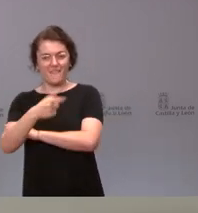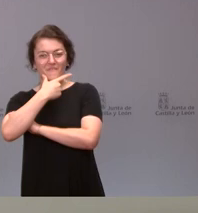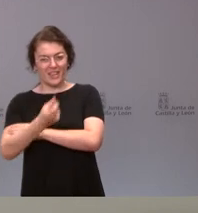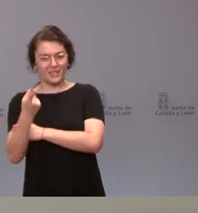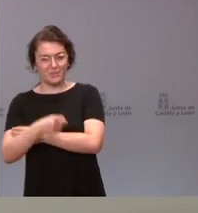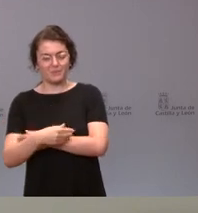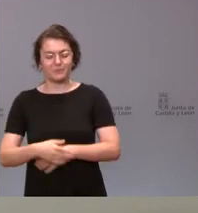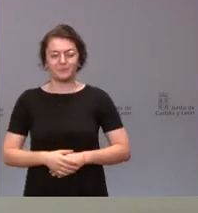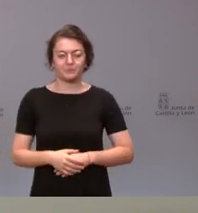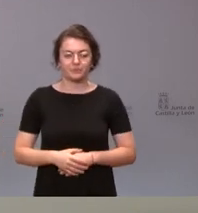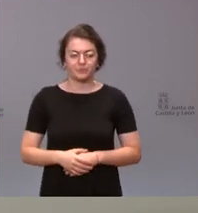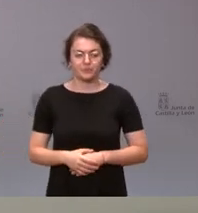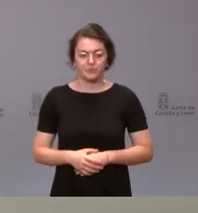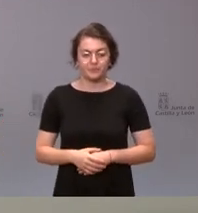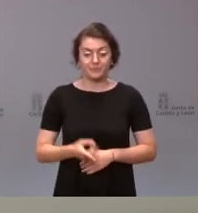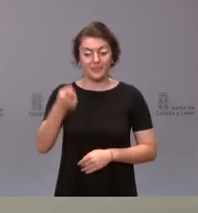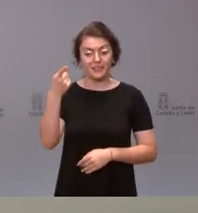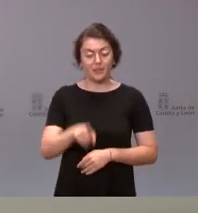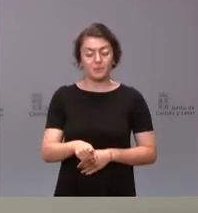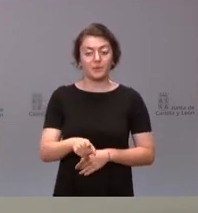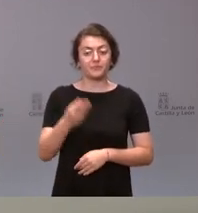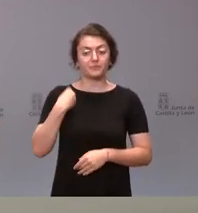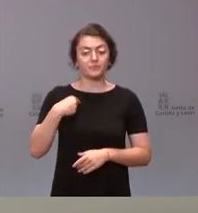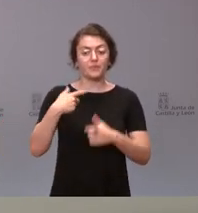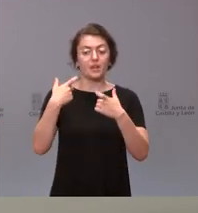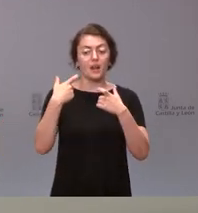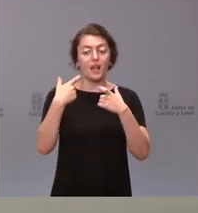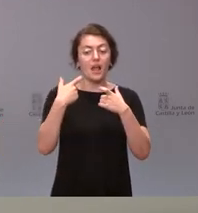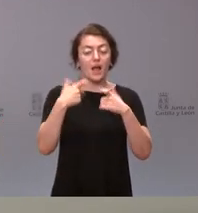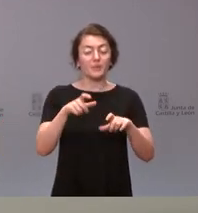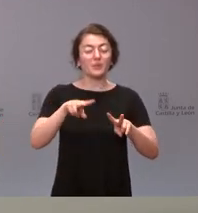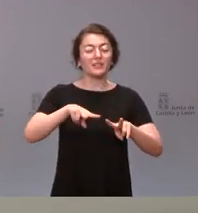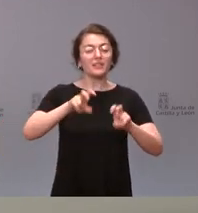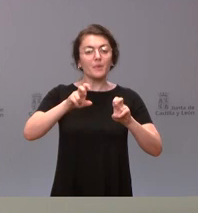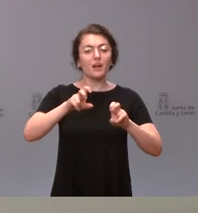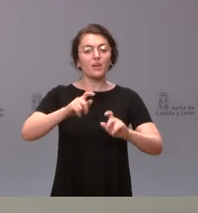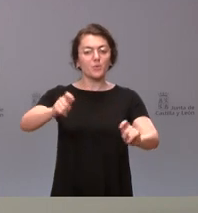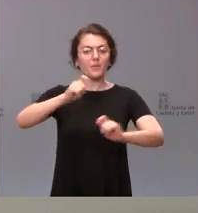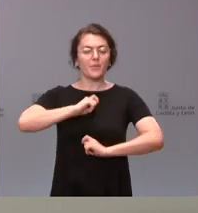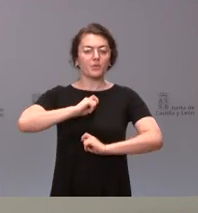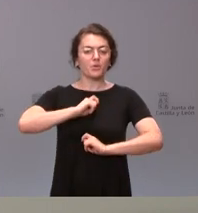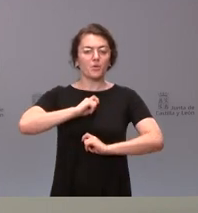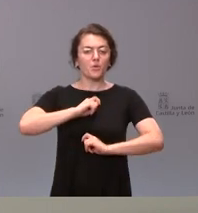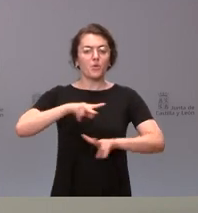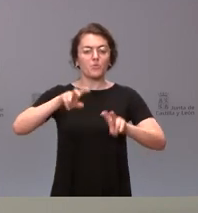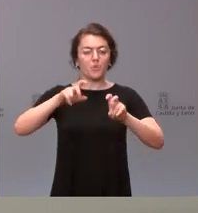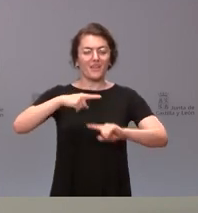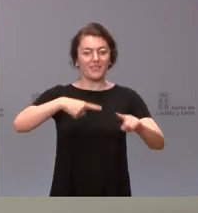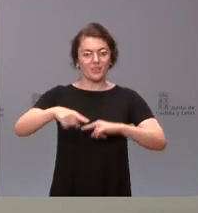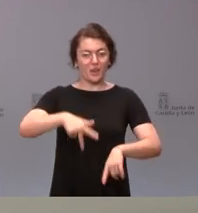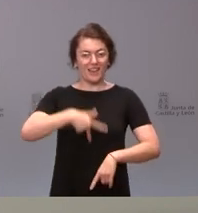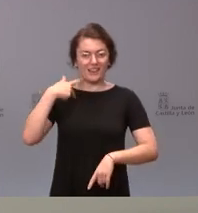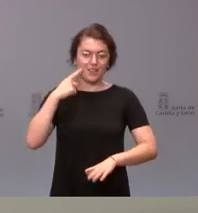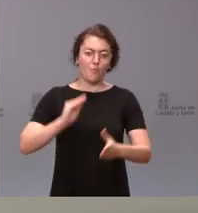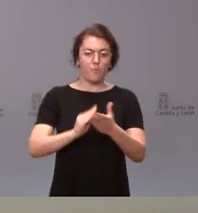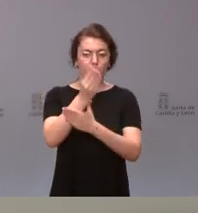Significarles también entre el ámbito de las decisiones el nombramiento de la nueva directora general de producción agrícola y ganadera.